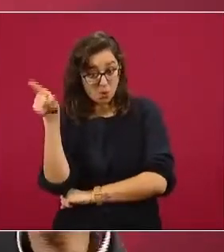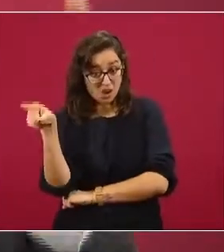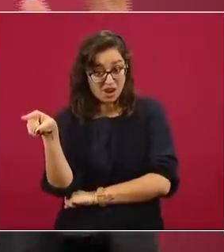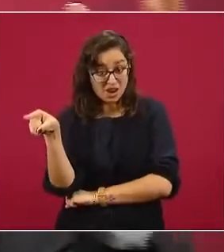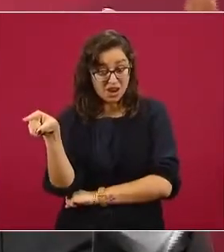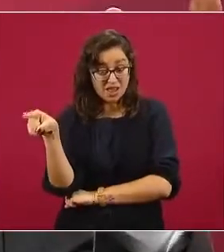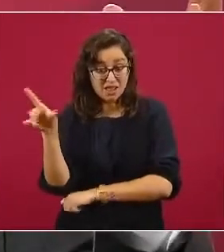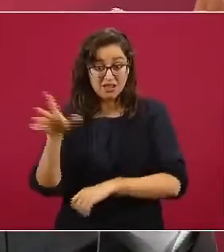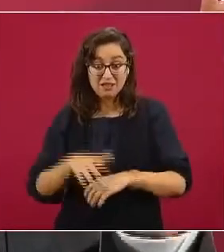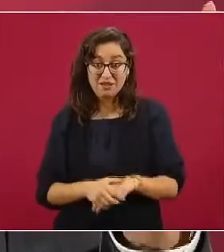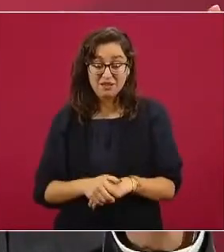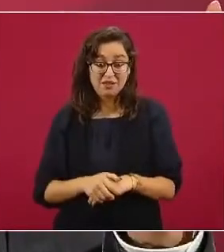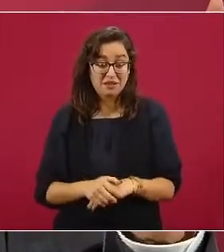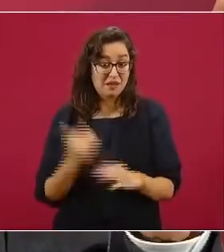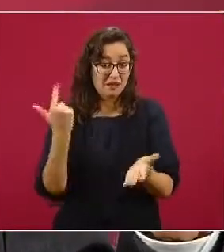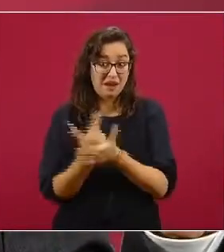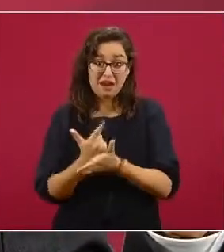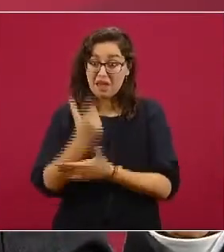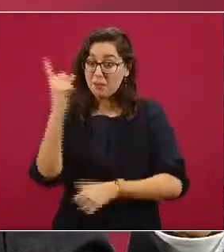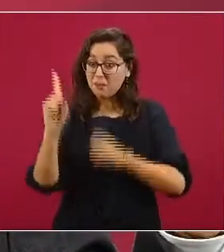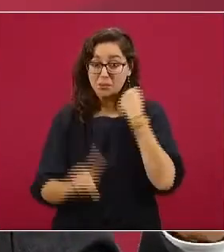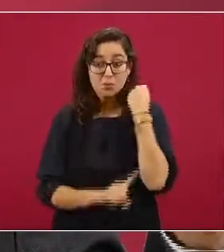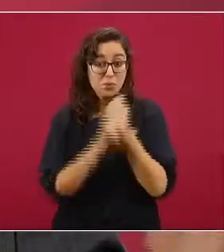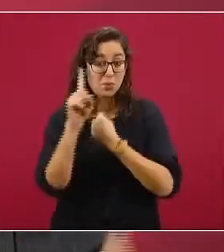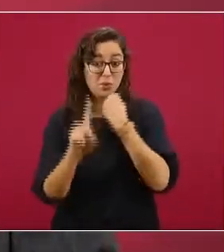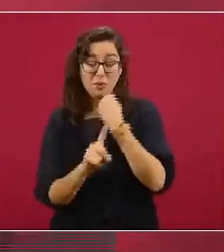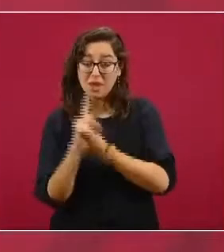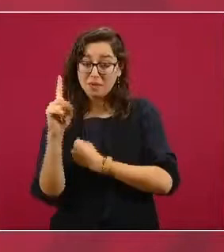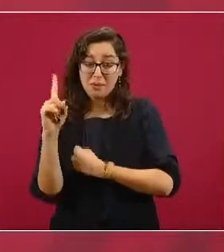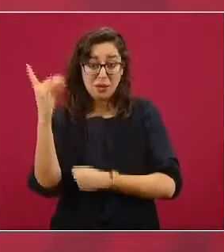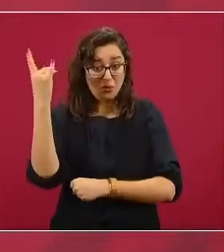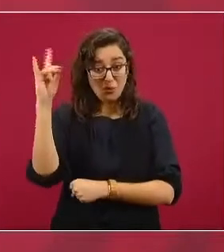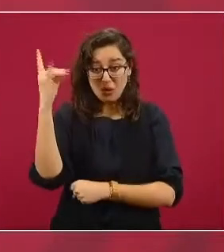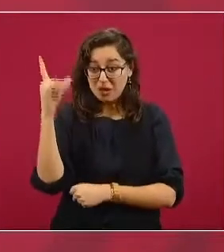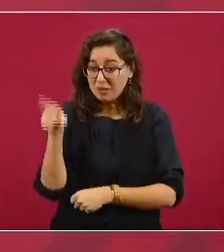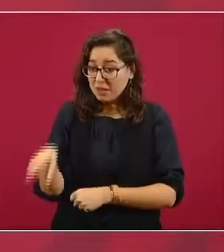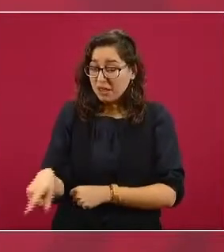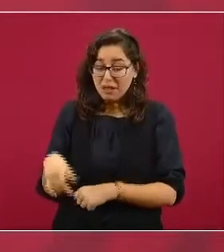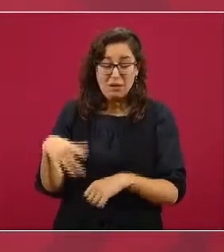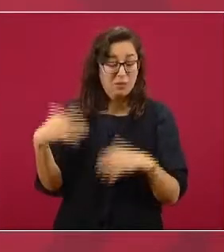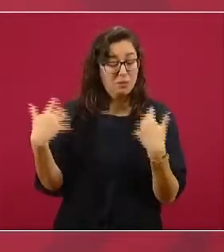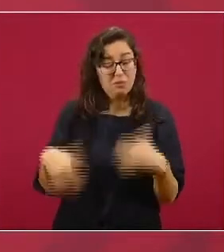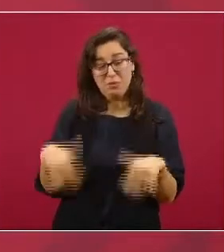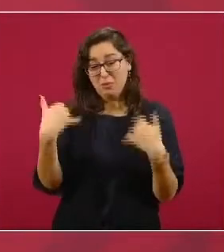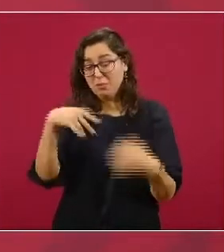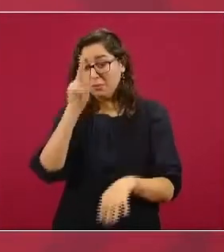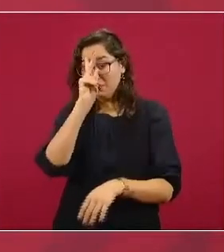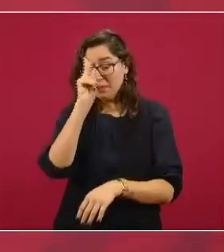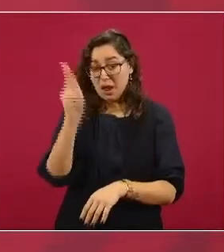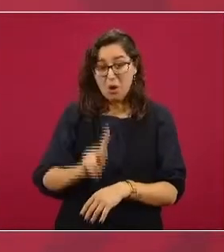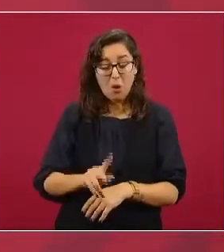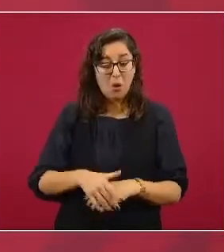Estaba gravísima la situación en Bolivia. Se pensaba